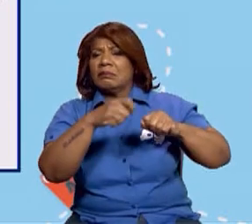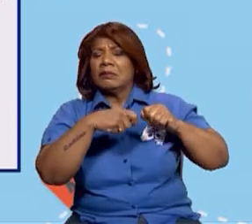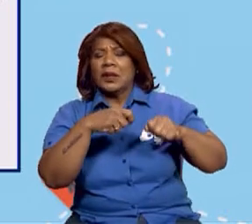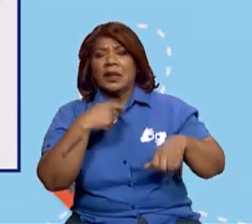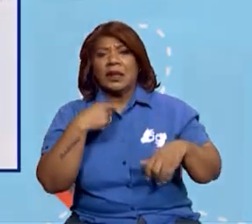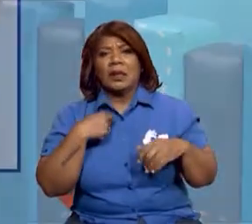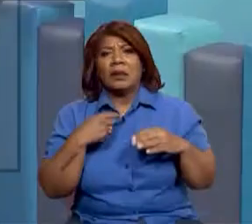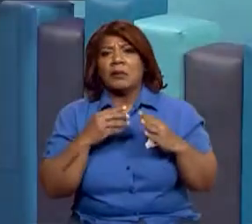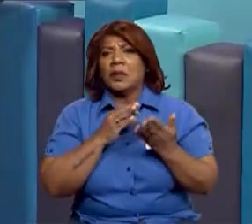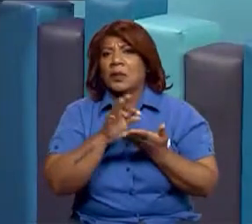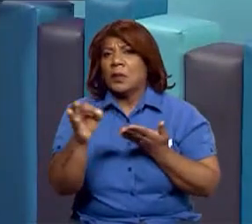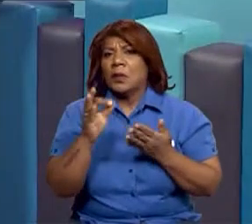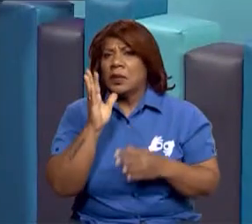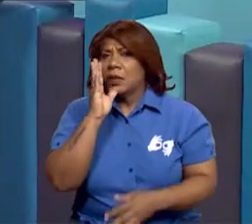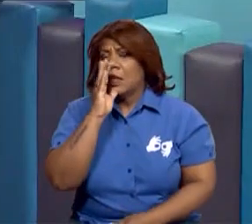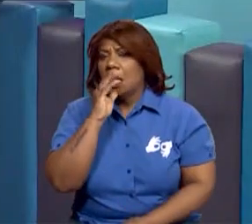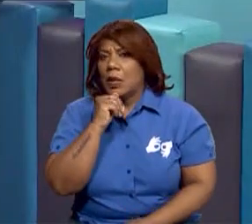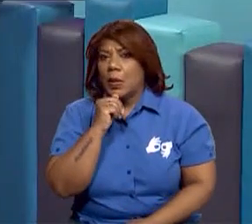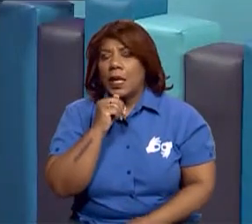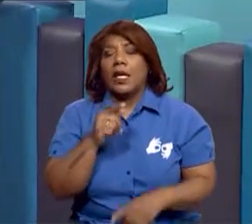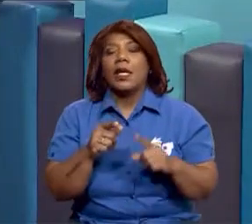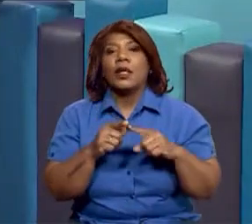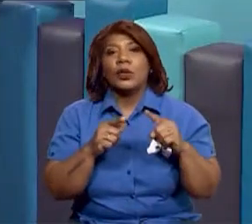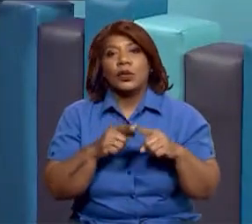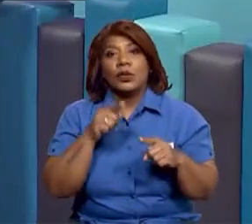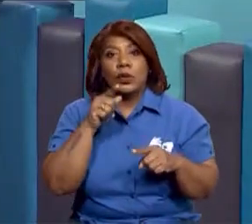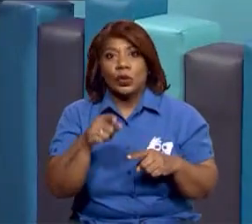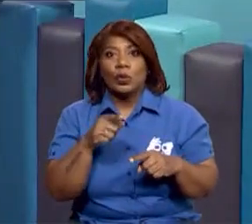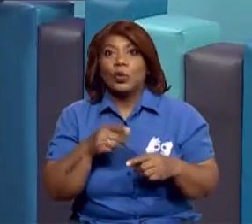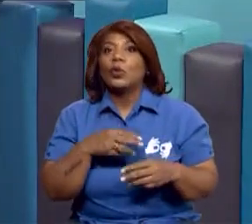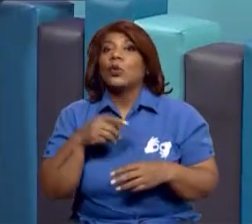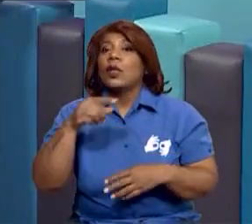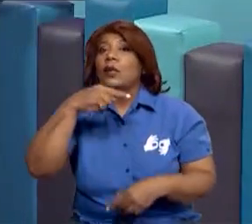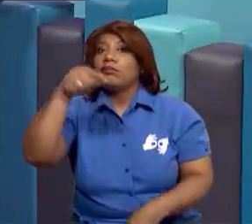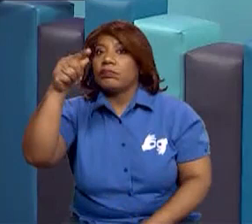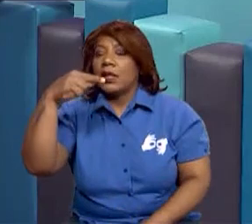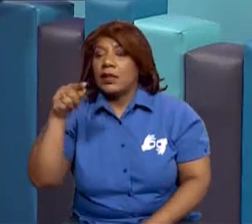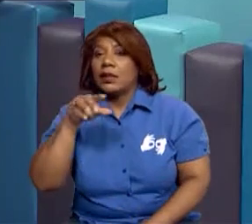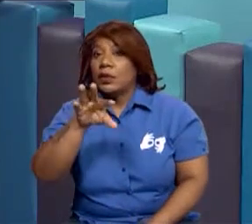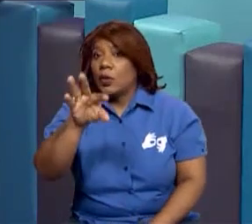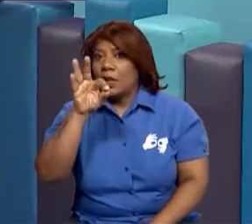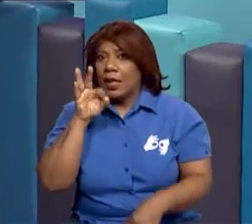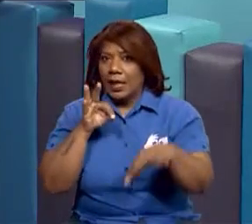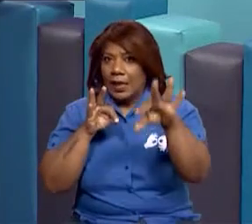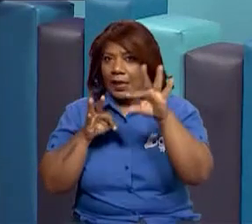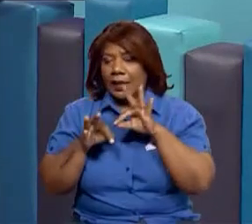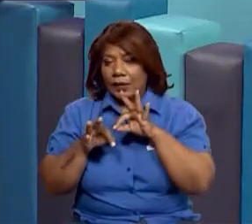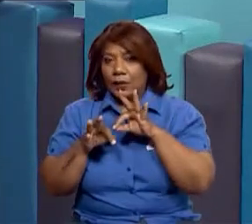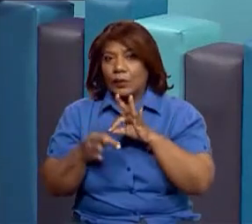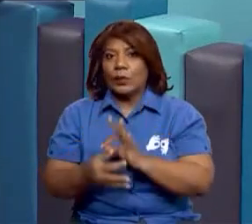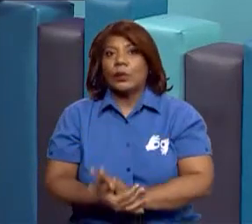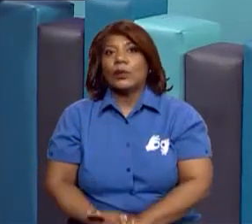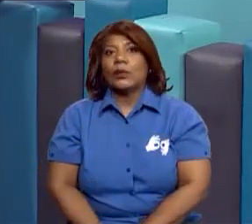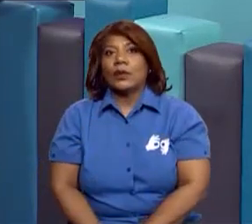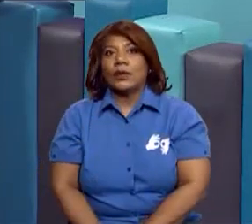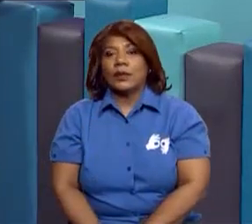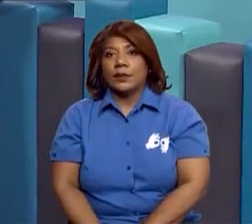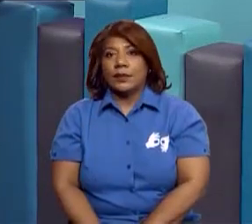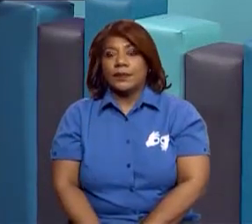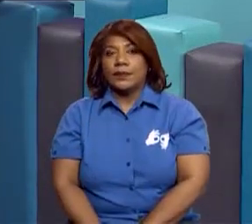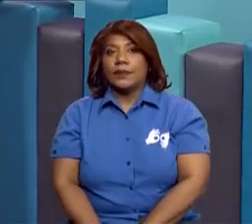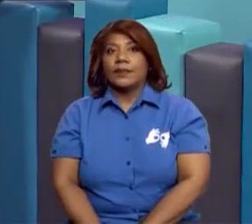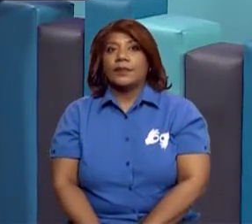transporte. ¿Cuál de esos se desarrolla? ¿Dónde? En tu provincia. Y le vas a poner entonces un gancho.